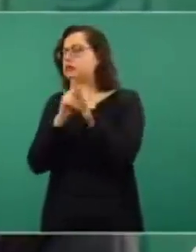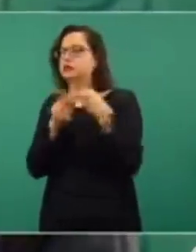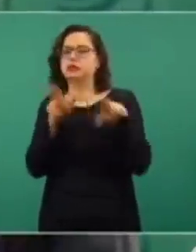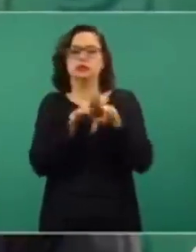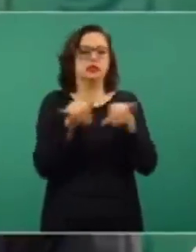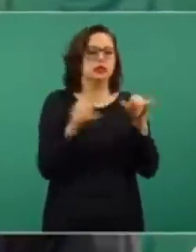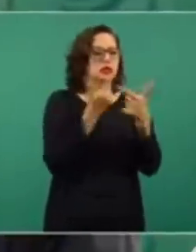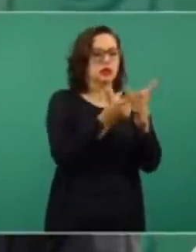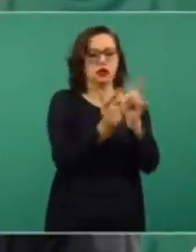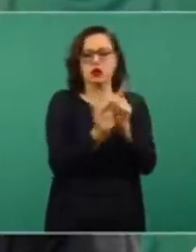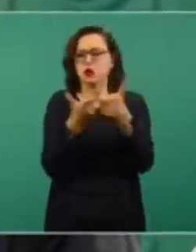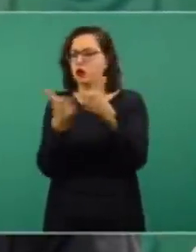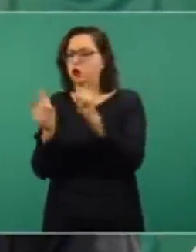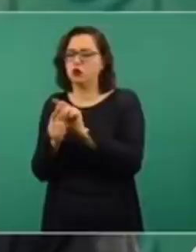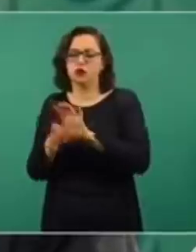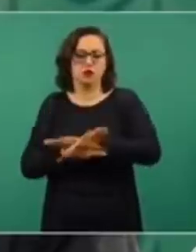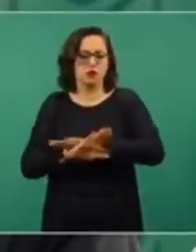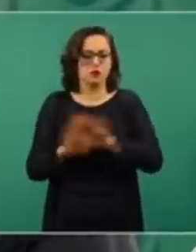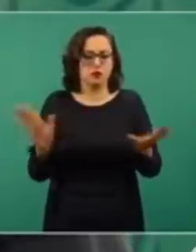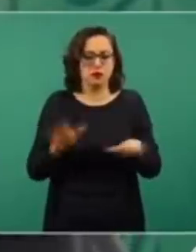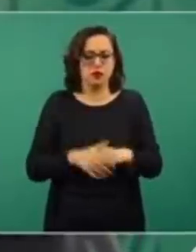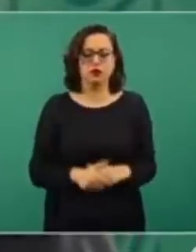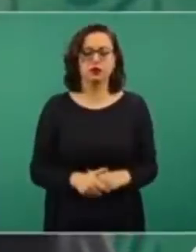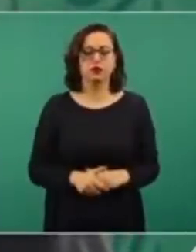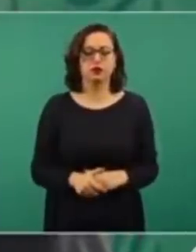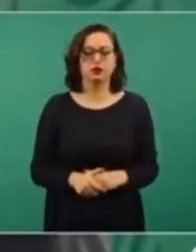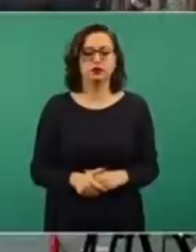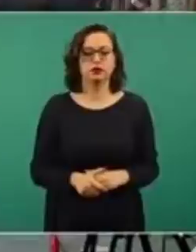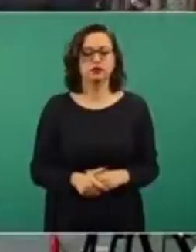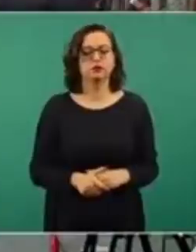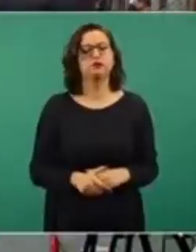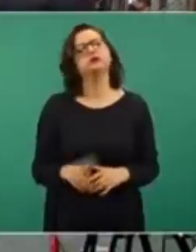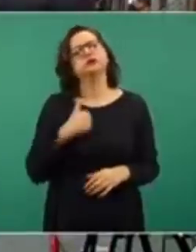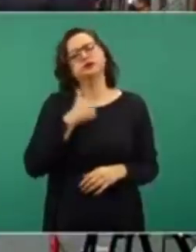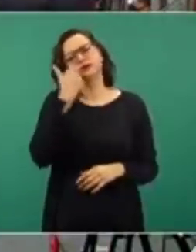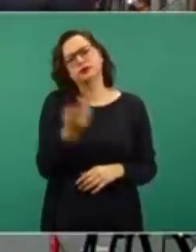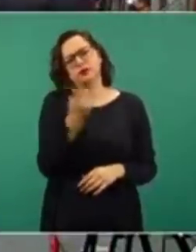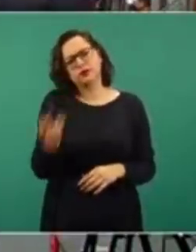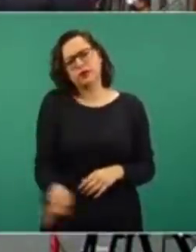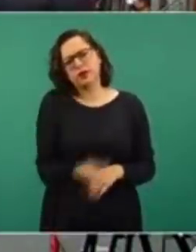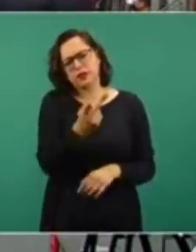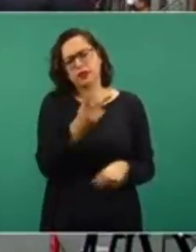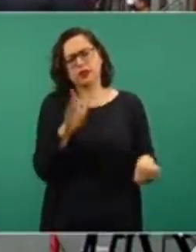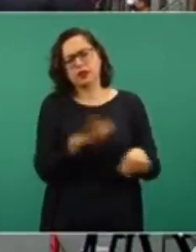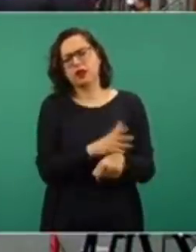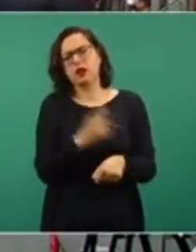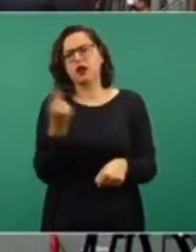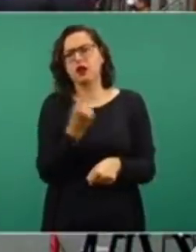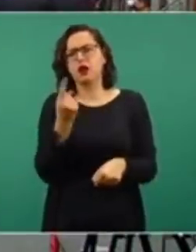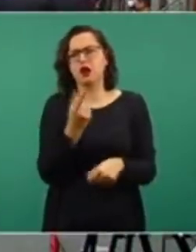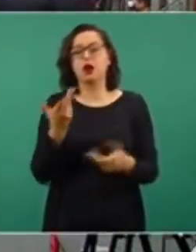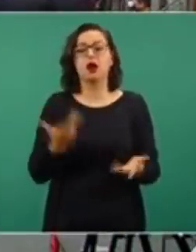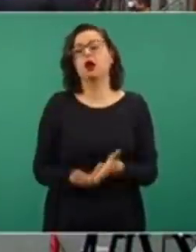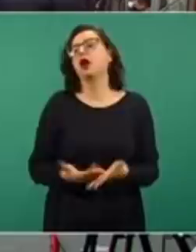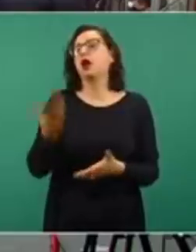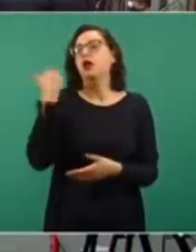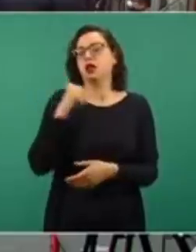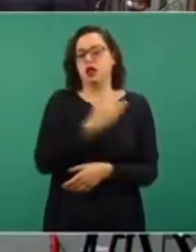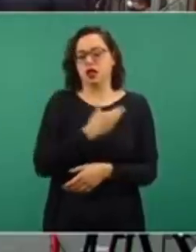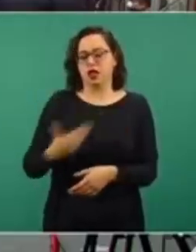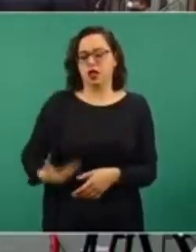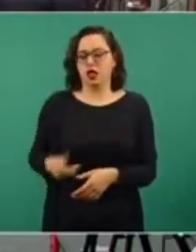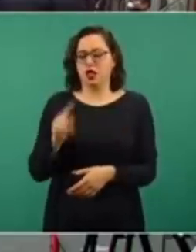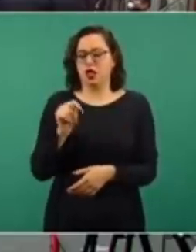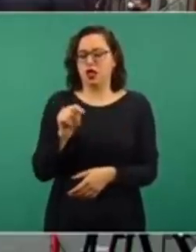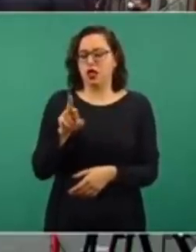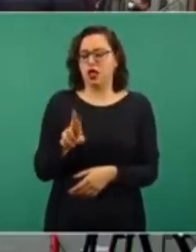creado. Y un poco también, bueno, la pregunta porque recordemos también en la administración de Donald Trump pues surgió